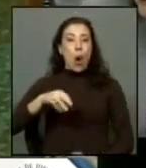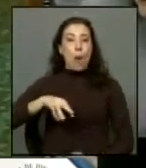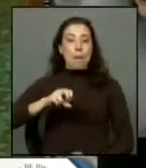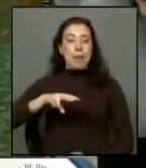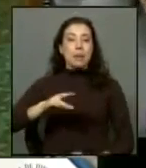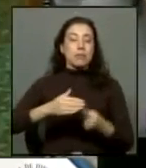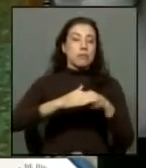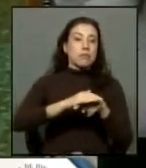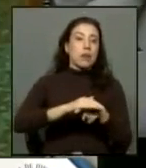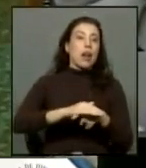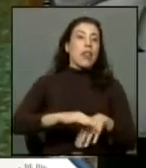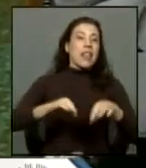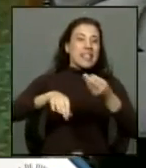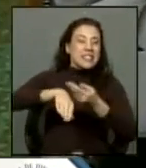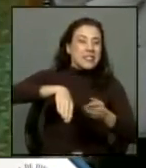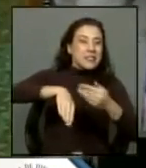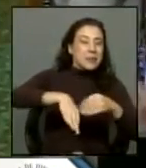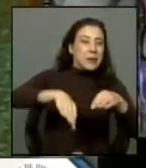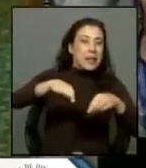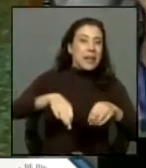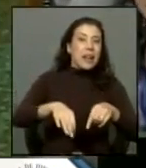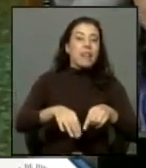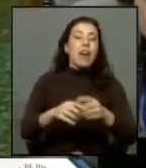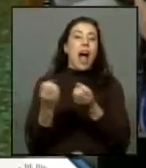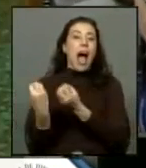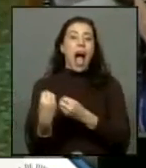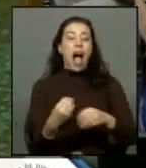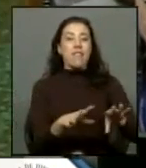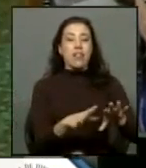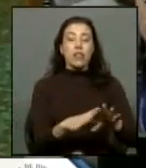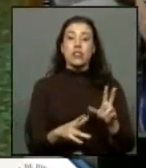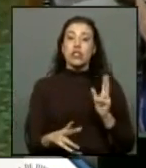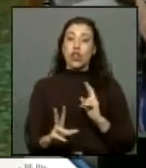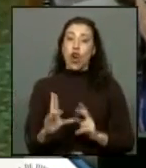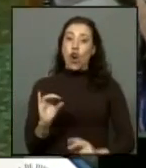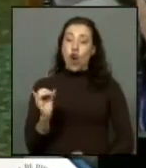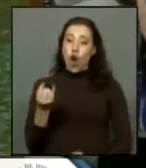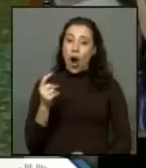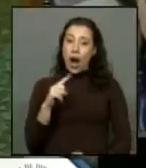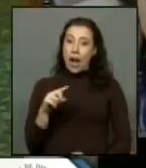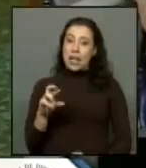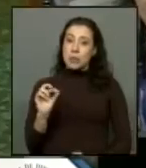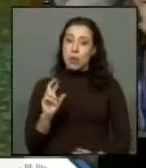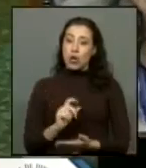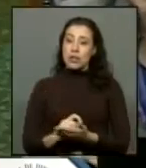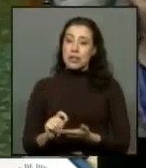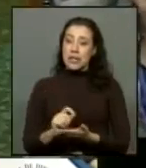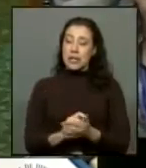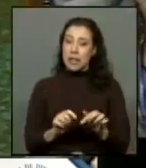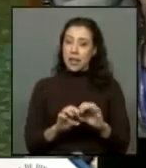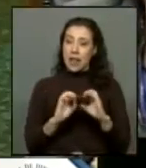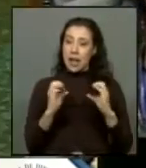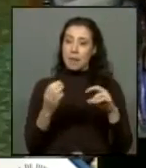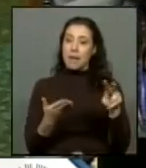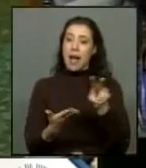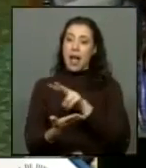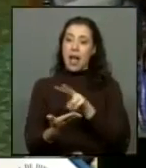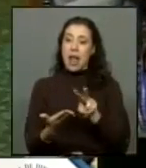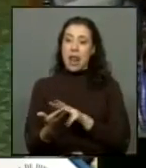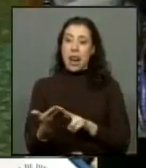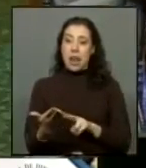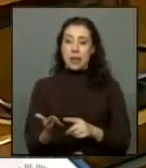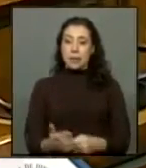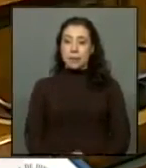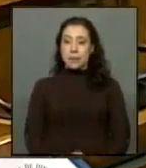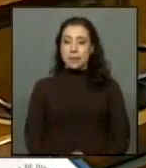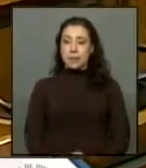intervenir en depósitos de relaves paralizados o abandonados el señor Rojas lo secretario de la Corporación dará lectura a la